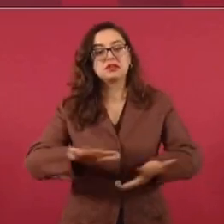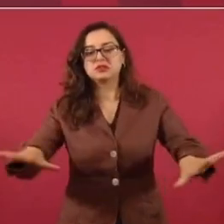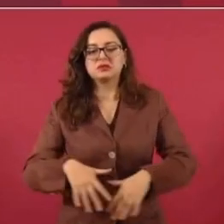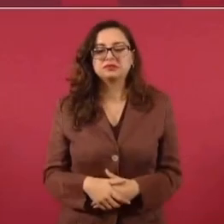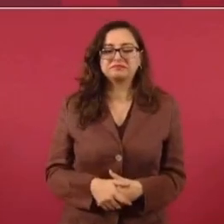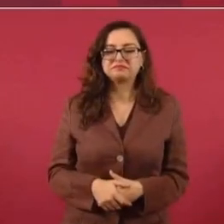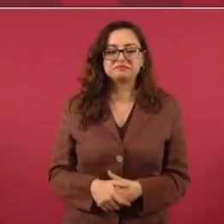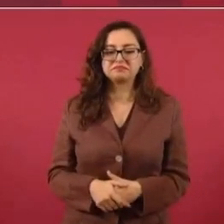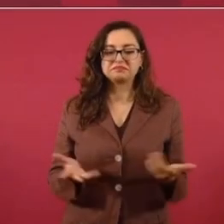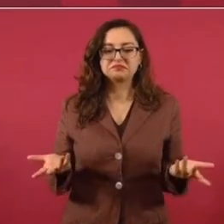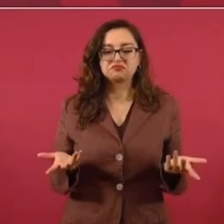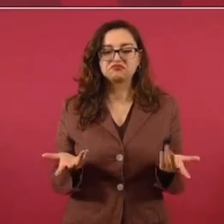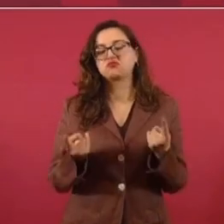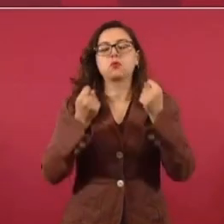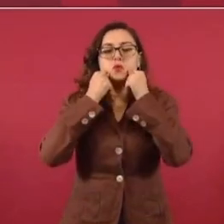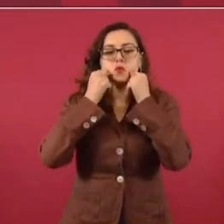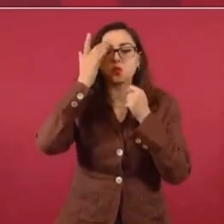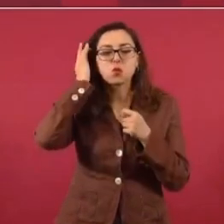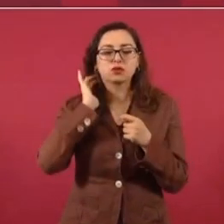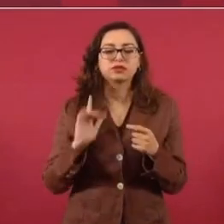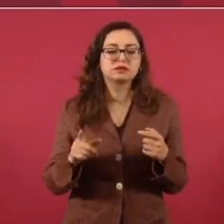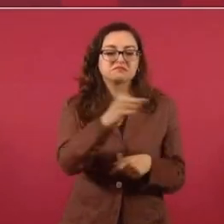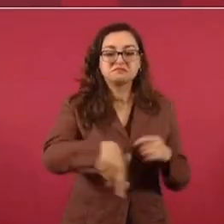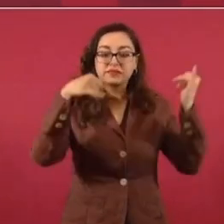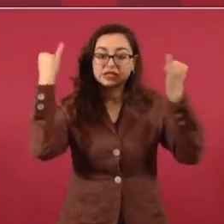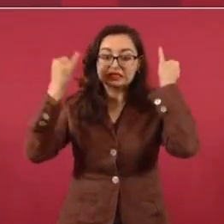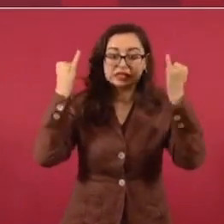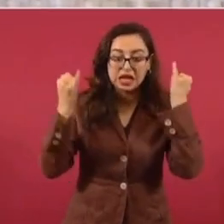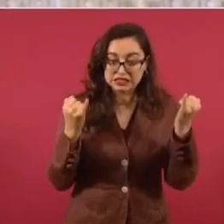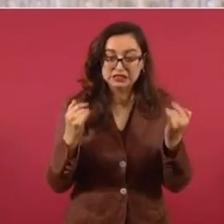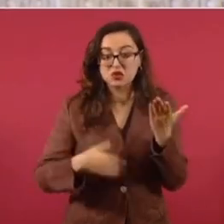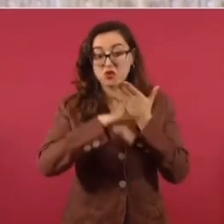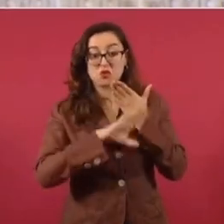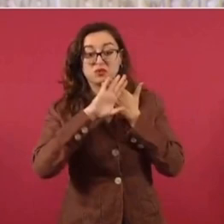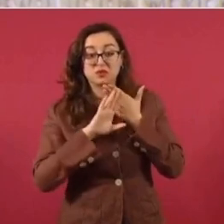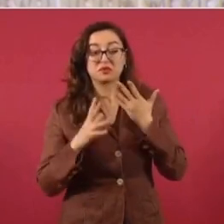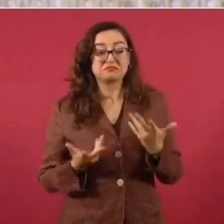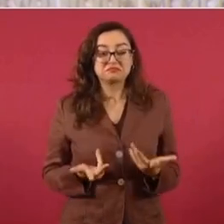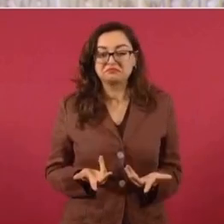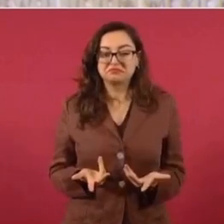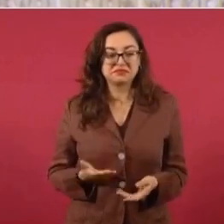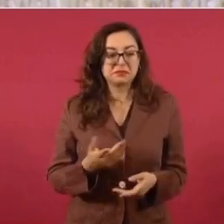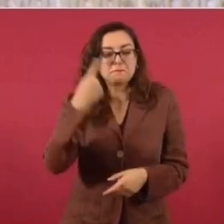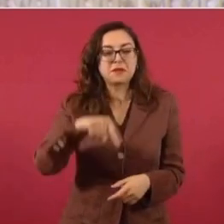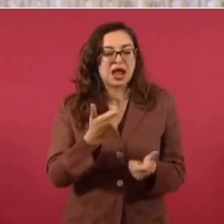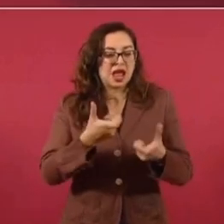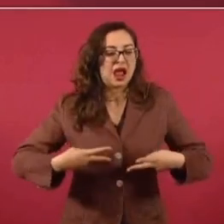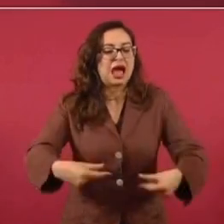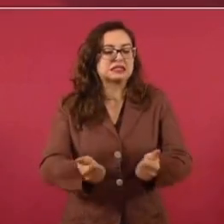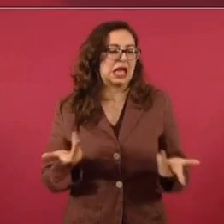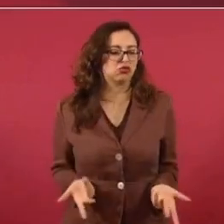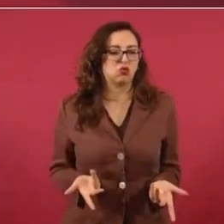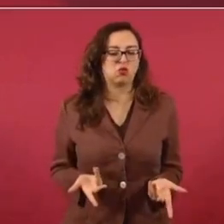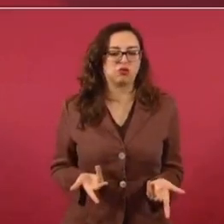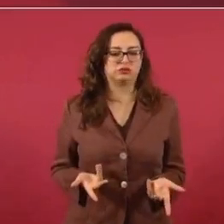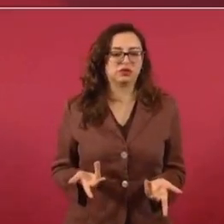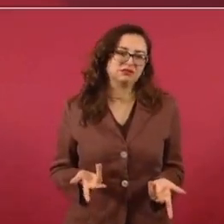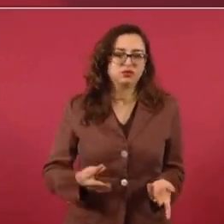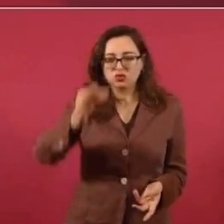que no estén gastando dinero a lo tonto